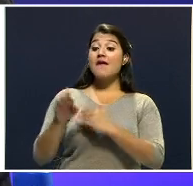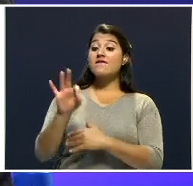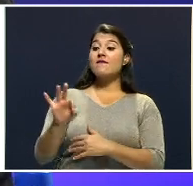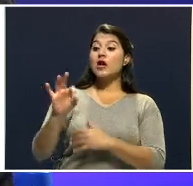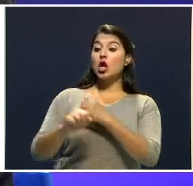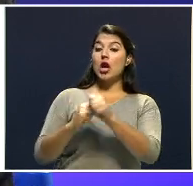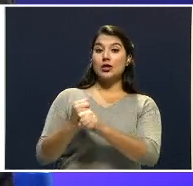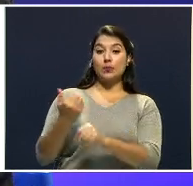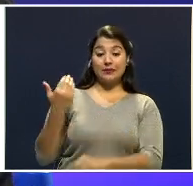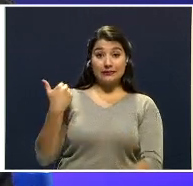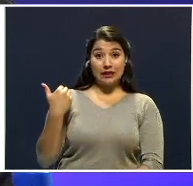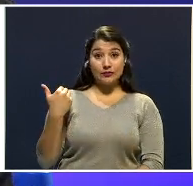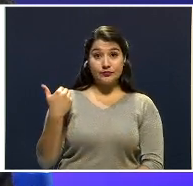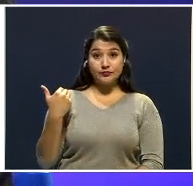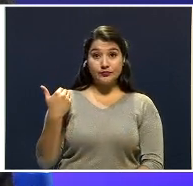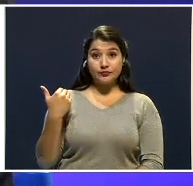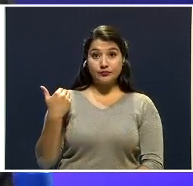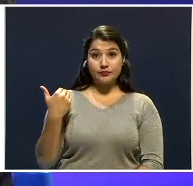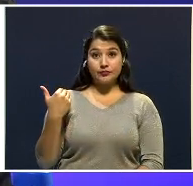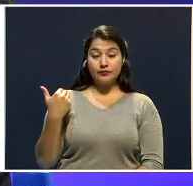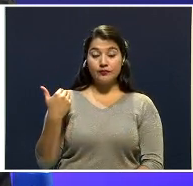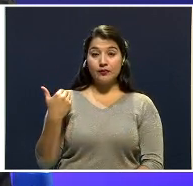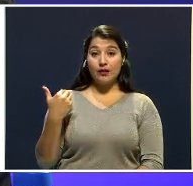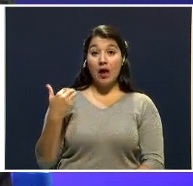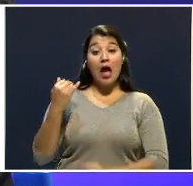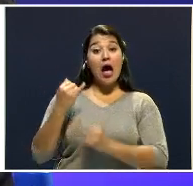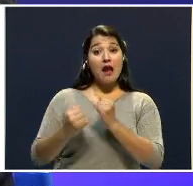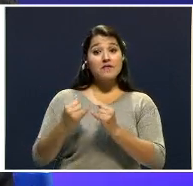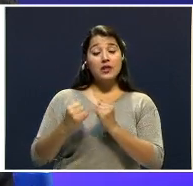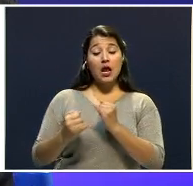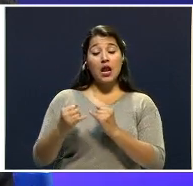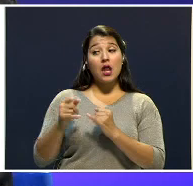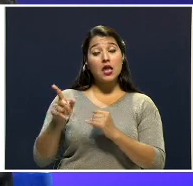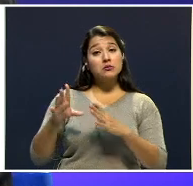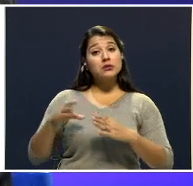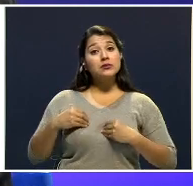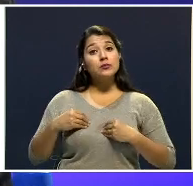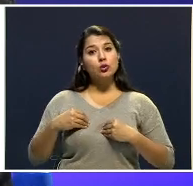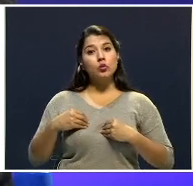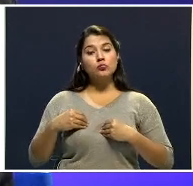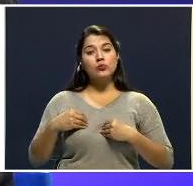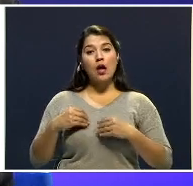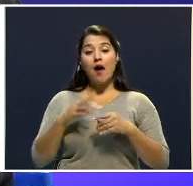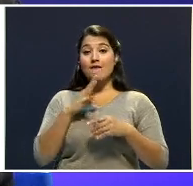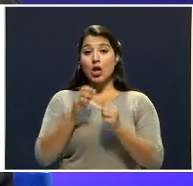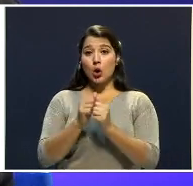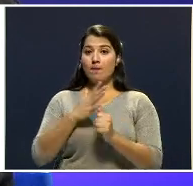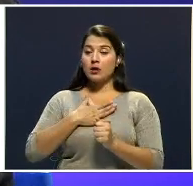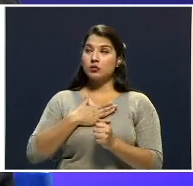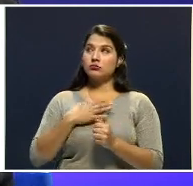del año pasado. Él, al final, nos atendió. Costó muchísimo.